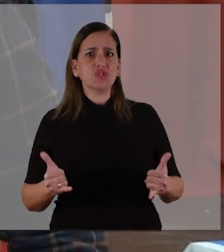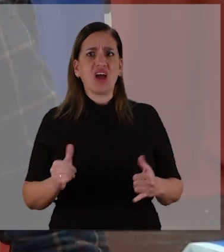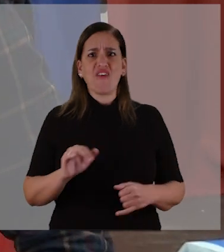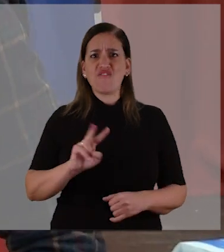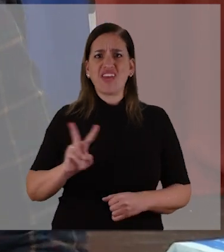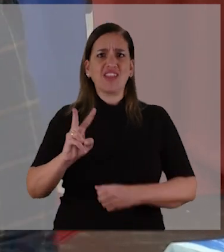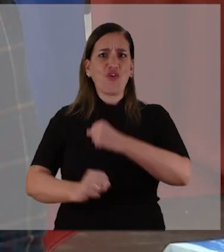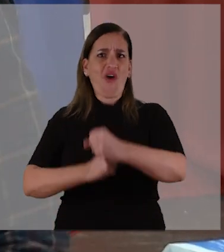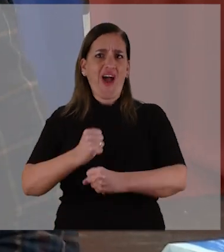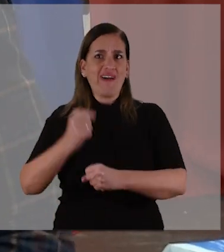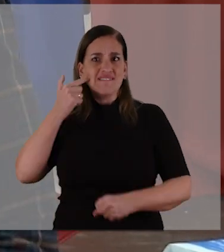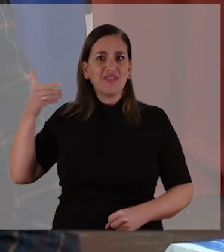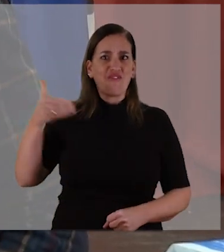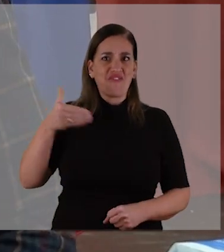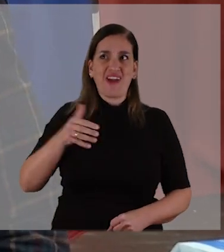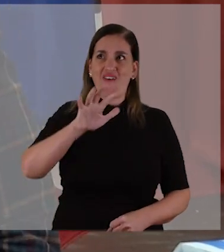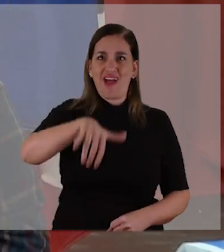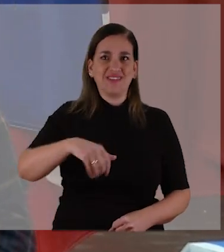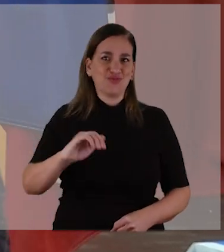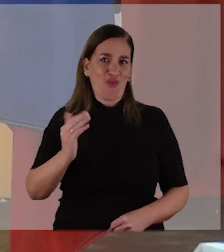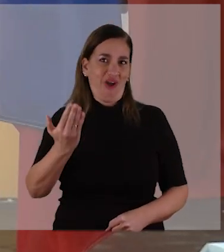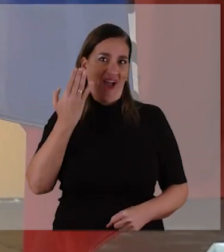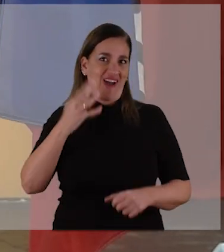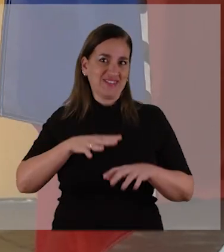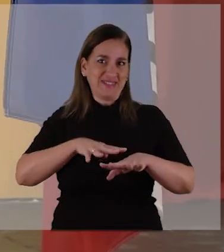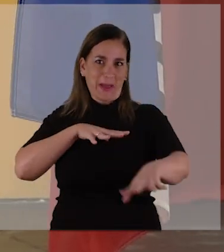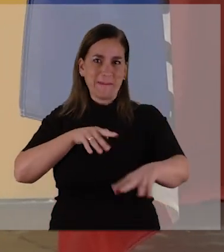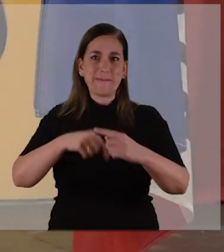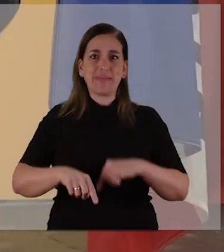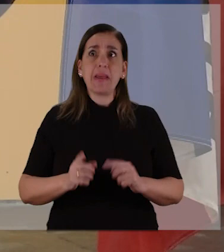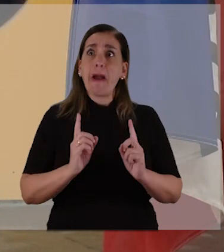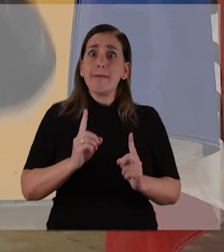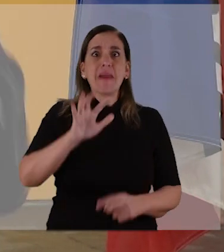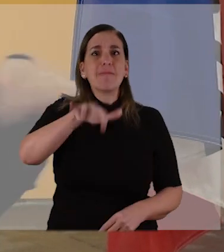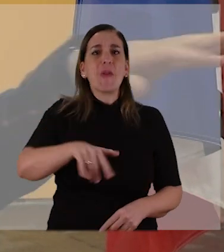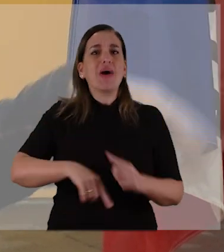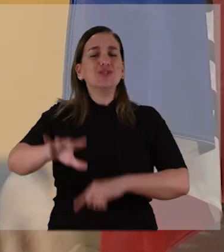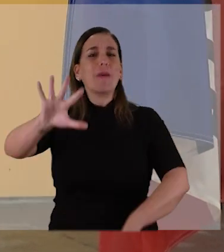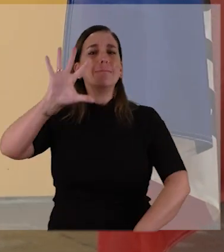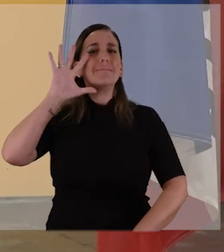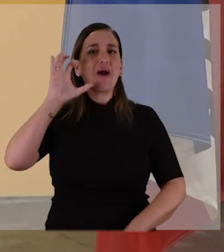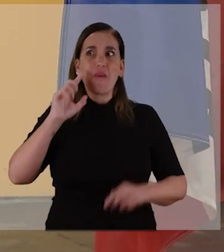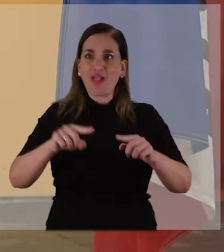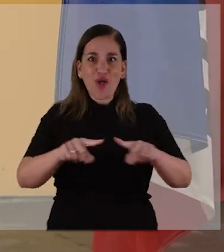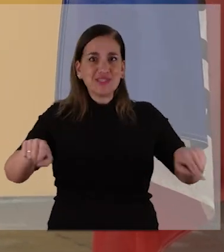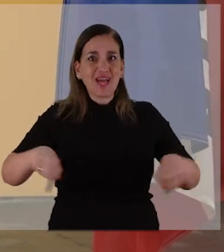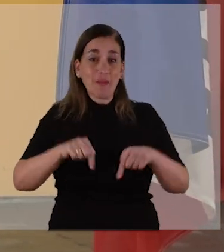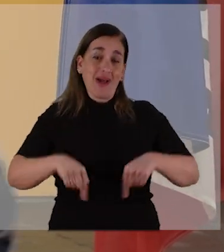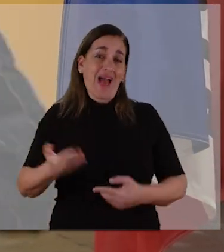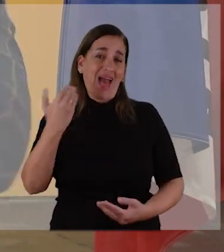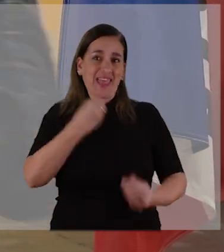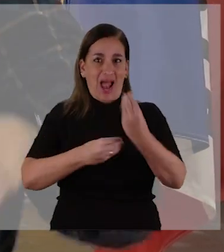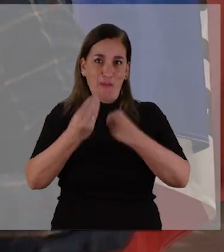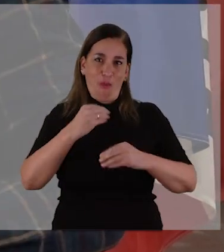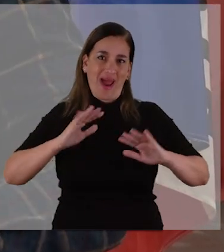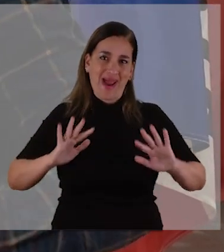Hace 22 años que vengo a esta asamblea, en este mismo salón recuerdo haber tenido...